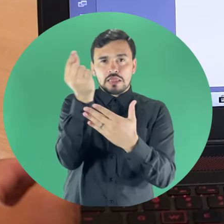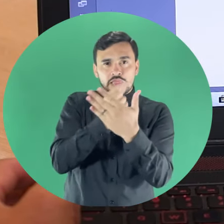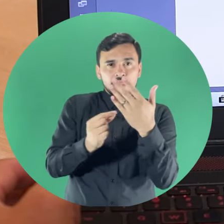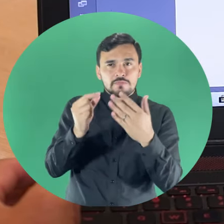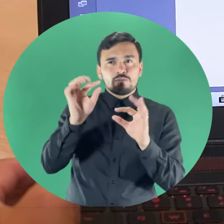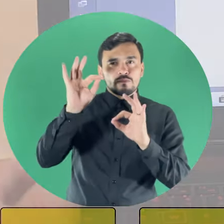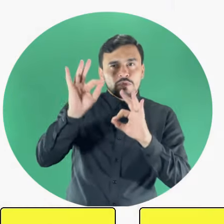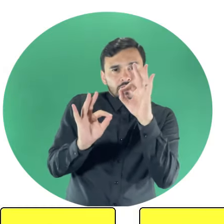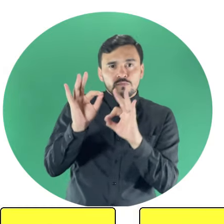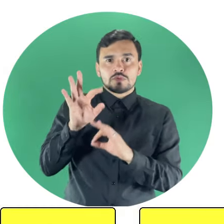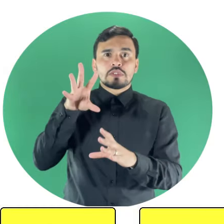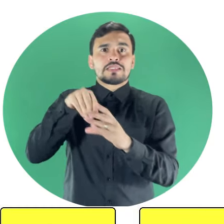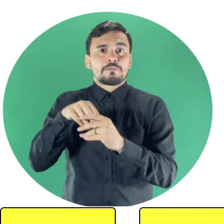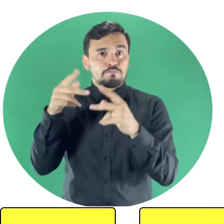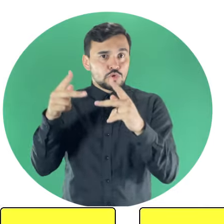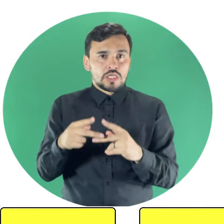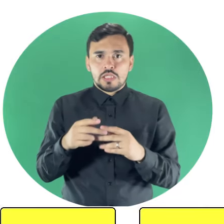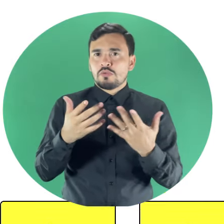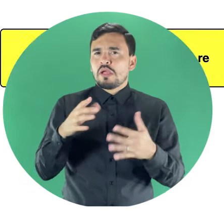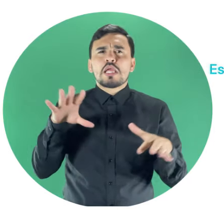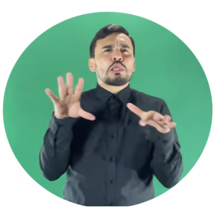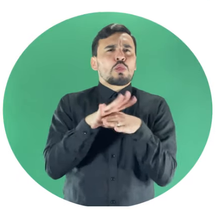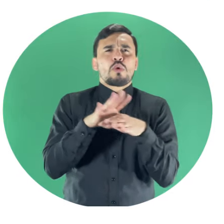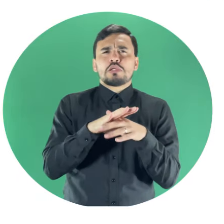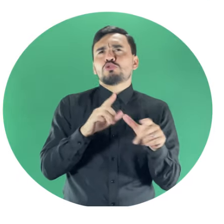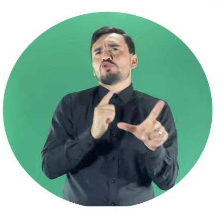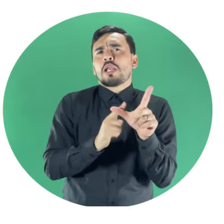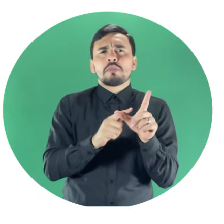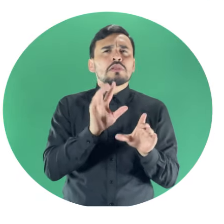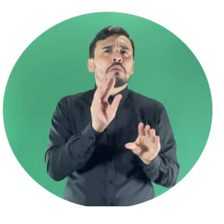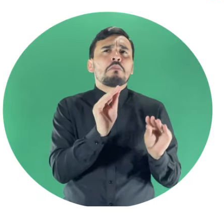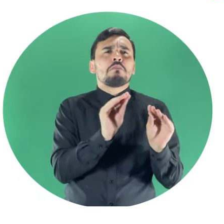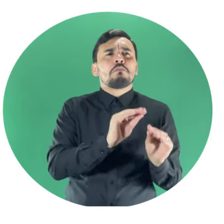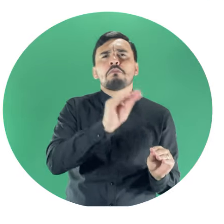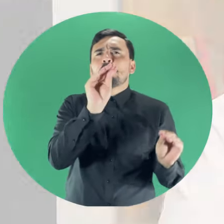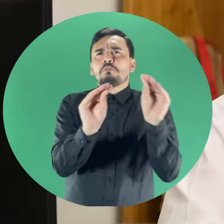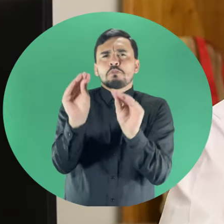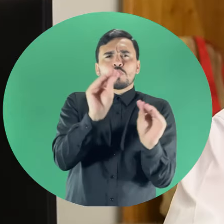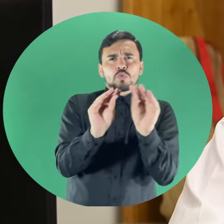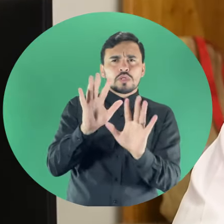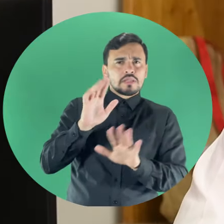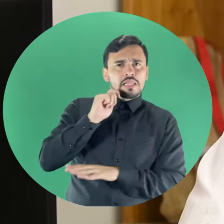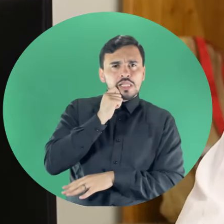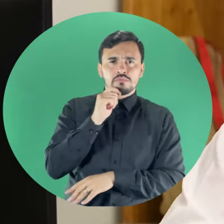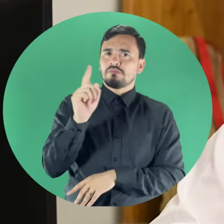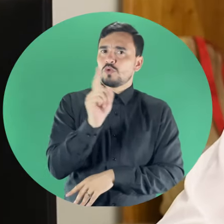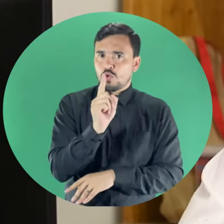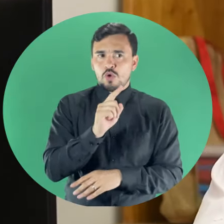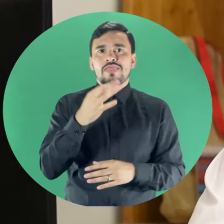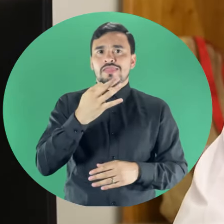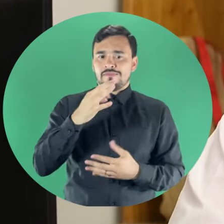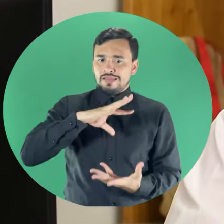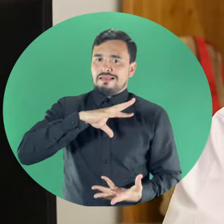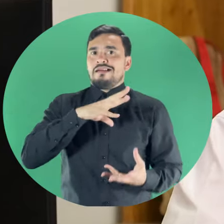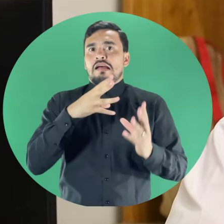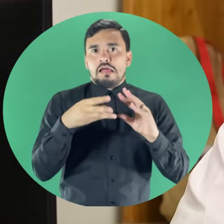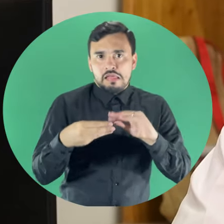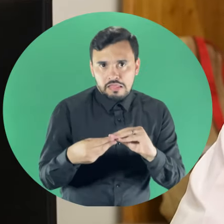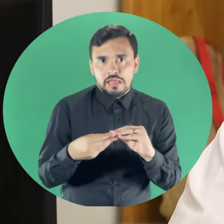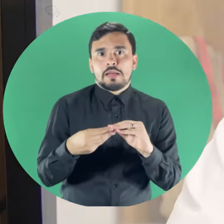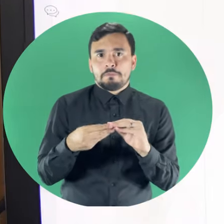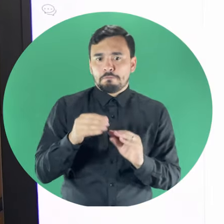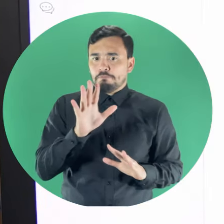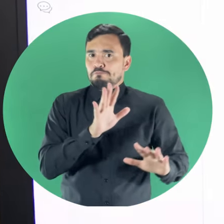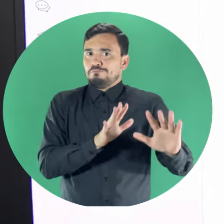gráfico en el proyecto. No es lo mismo ornamentar un material que preparar un material